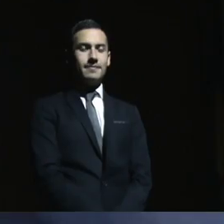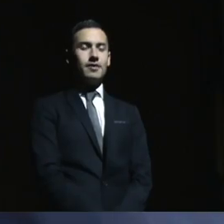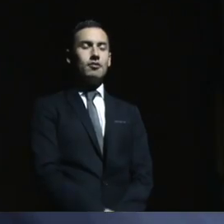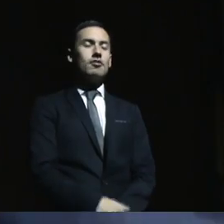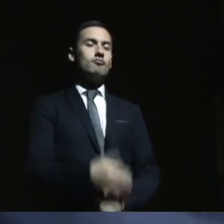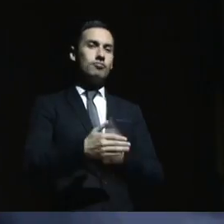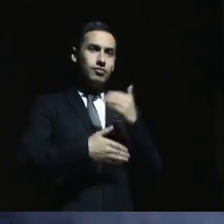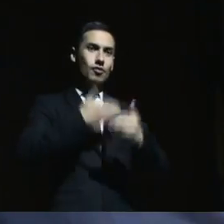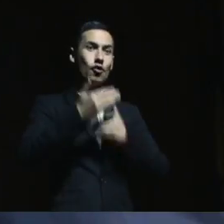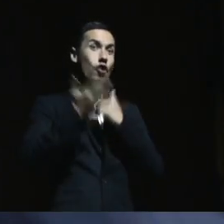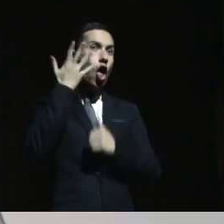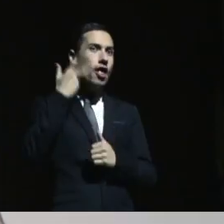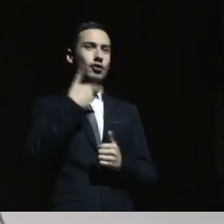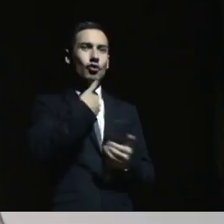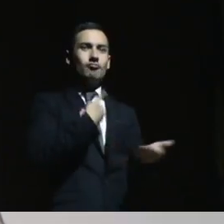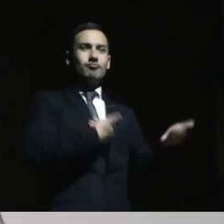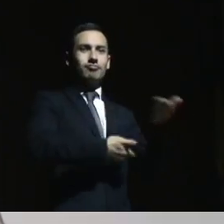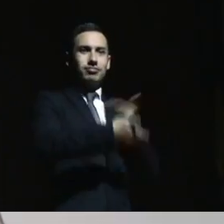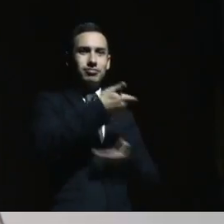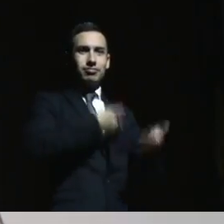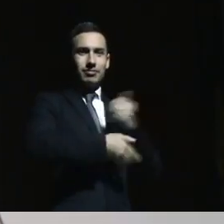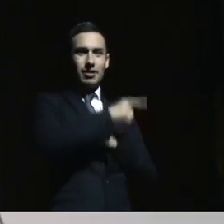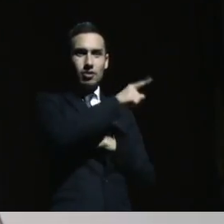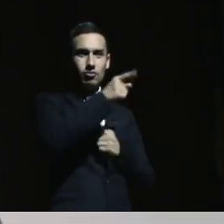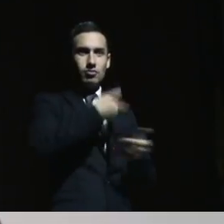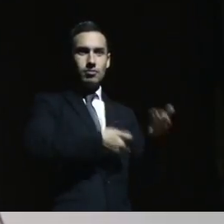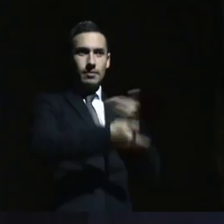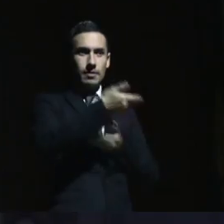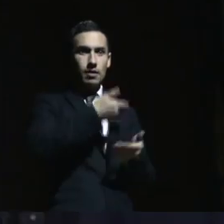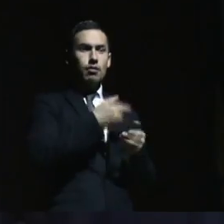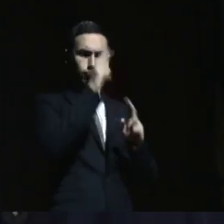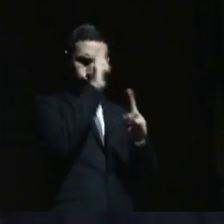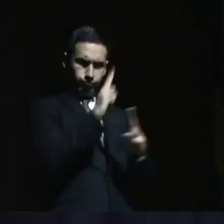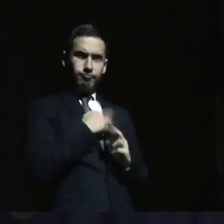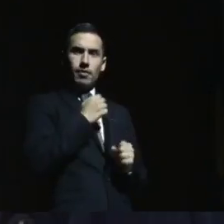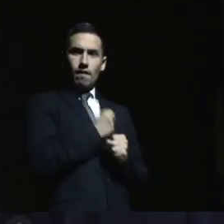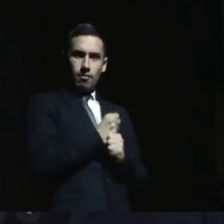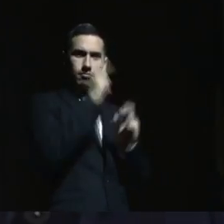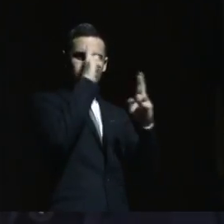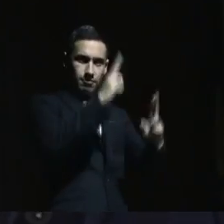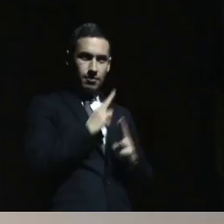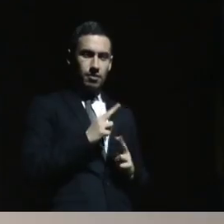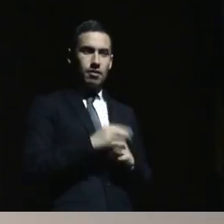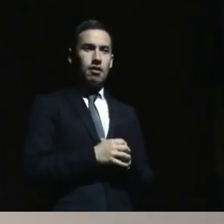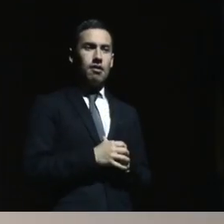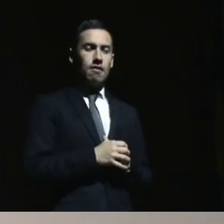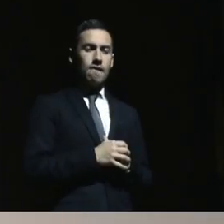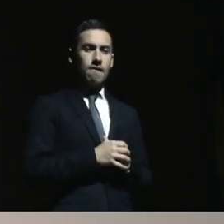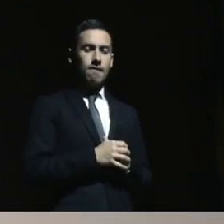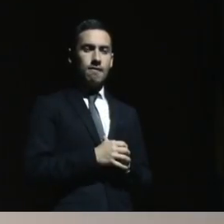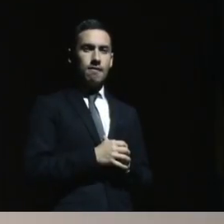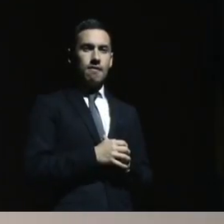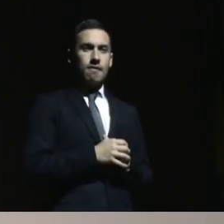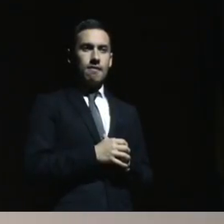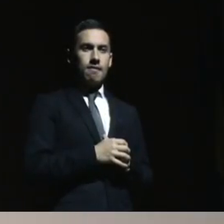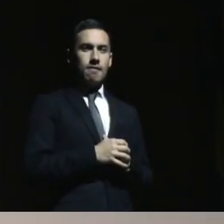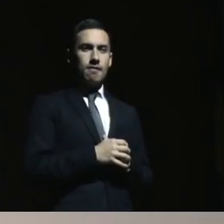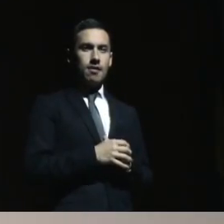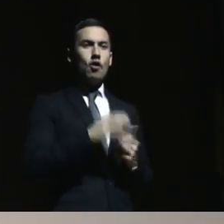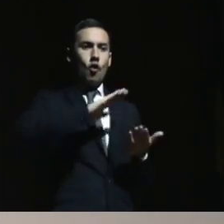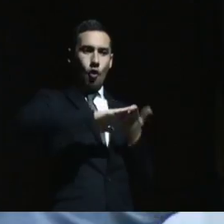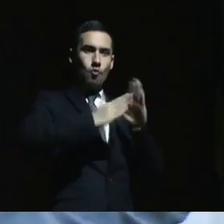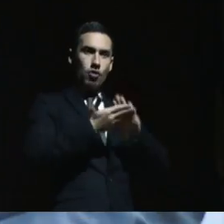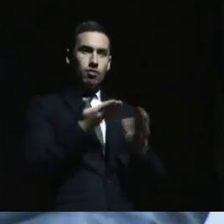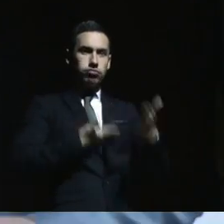a día, crezco con ellos y mi madrugada. En parte de mi comunidad, invito